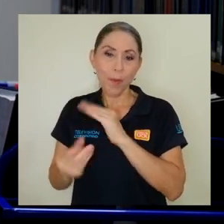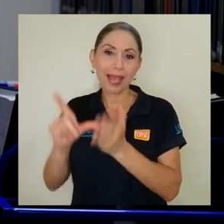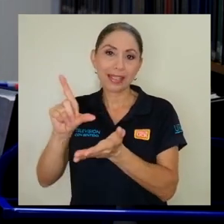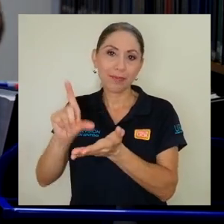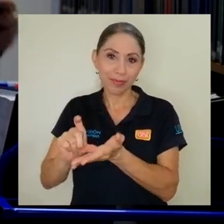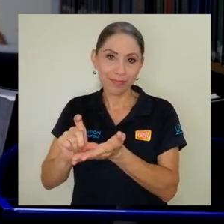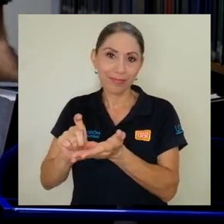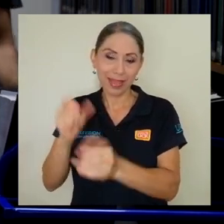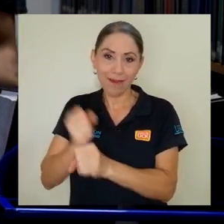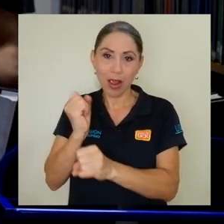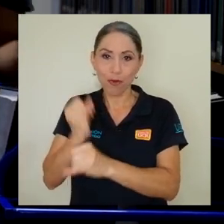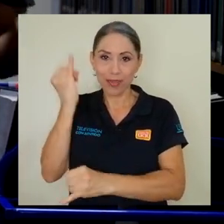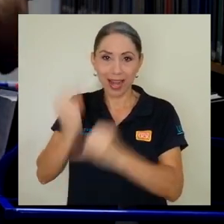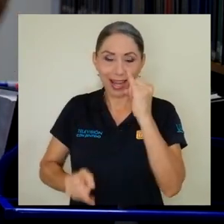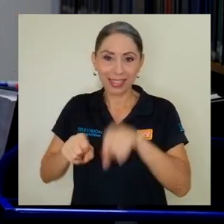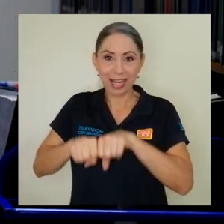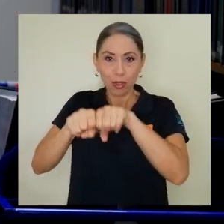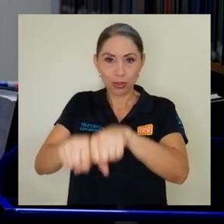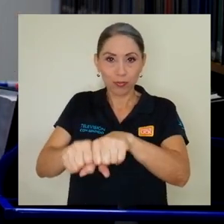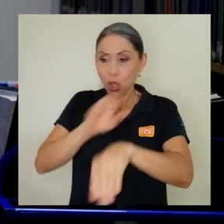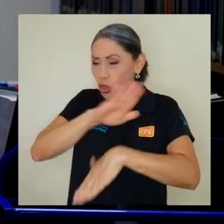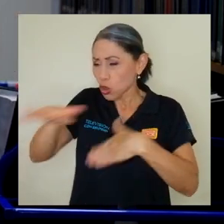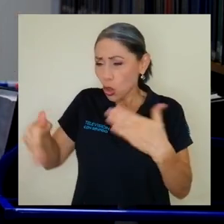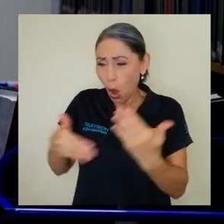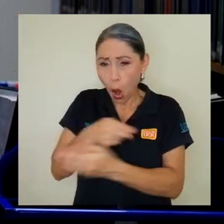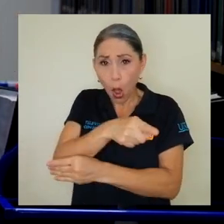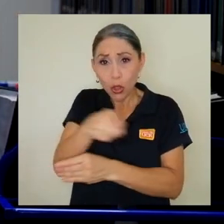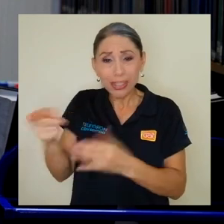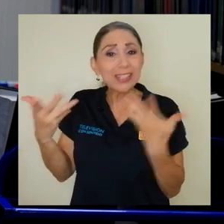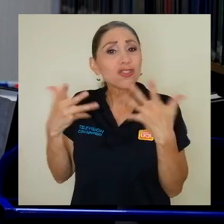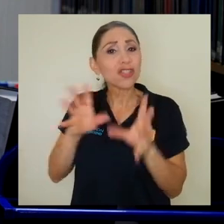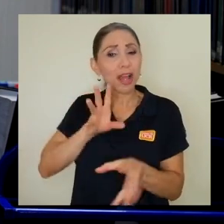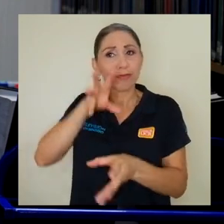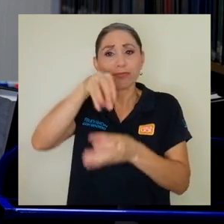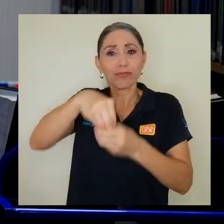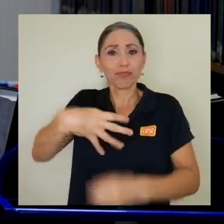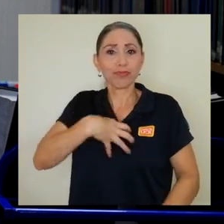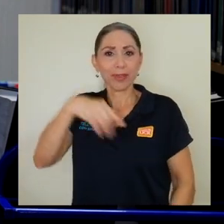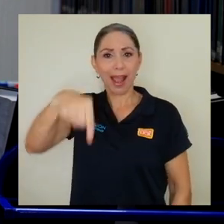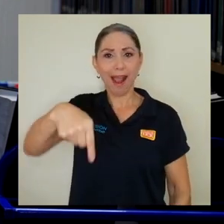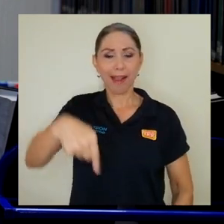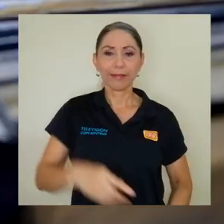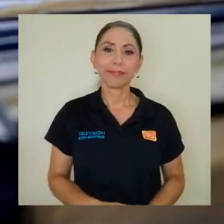finales de graduación. Entonces, todos los trabajos finales ya forman parte de nuestra colección.